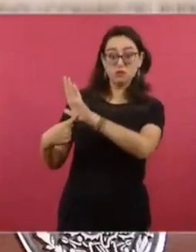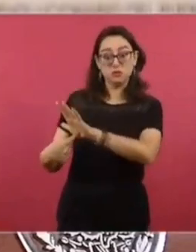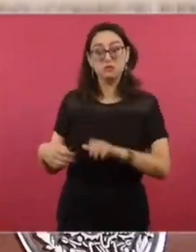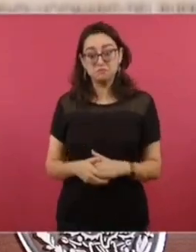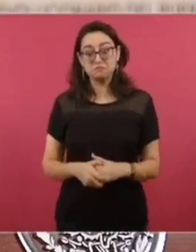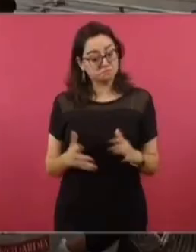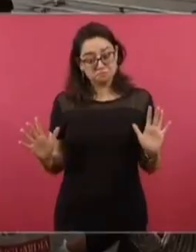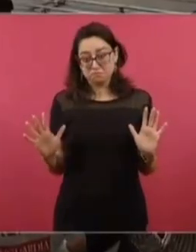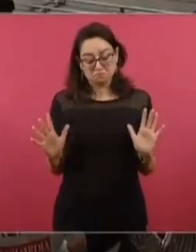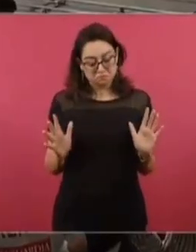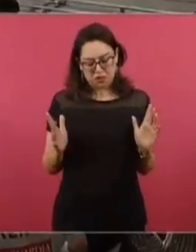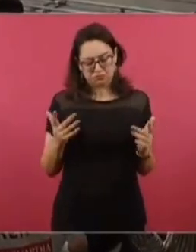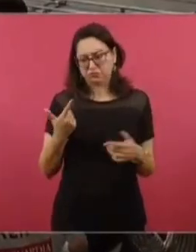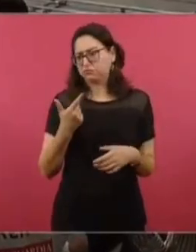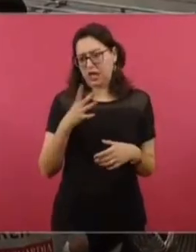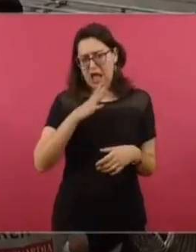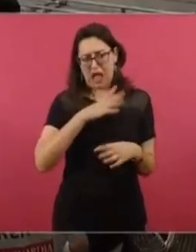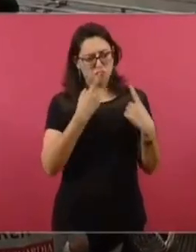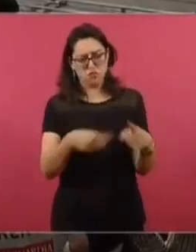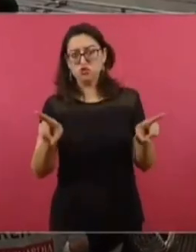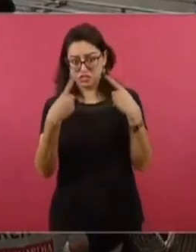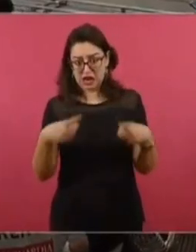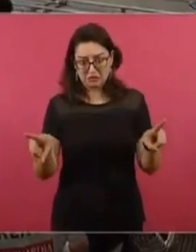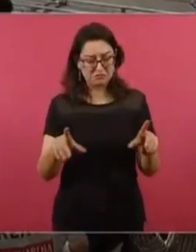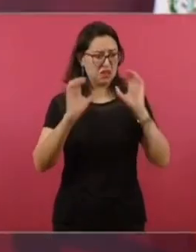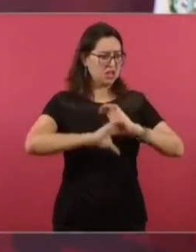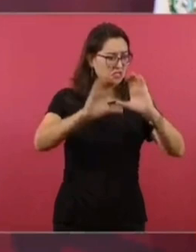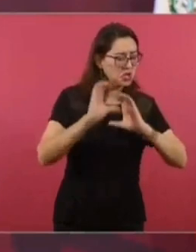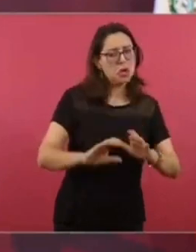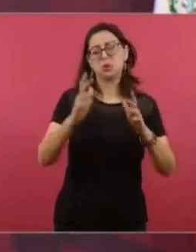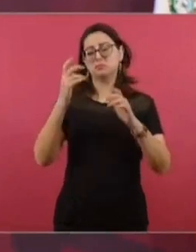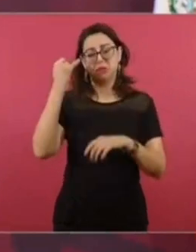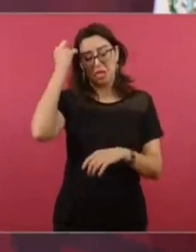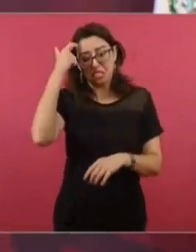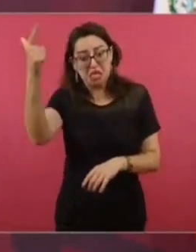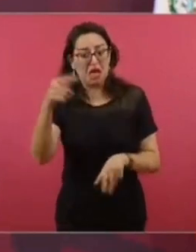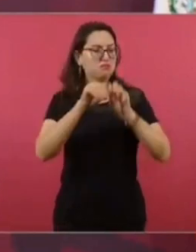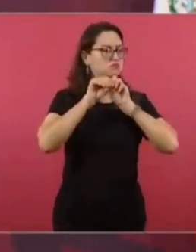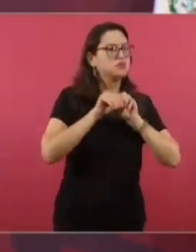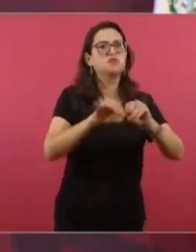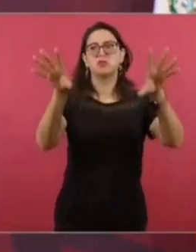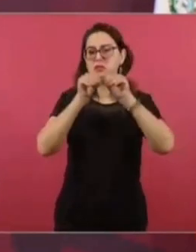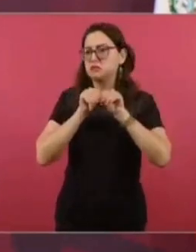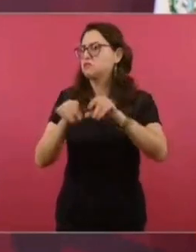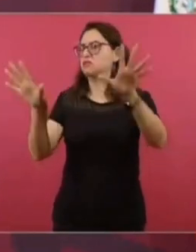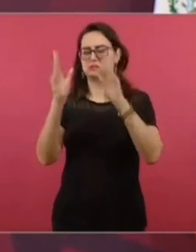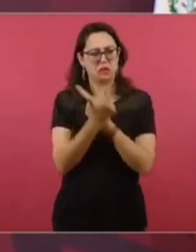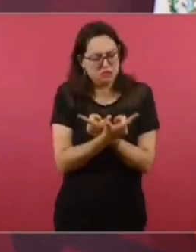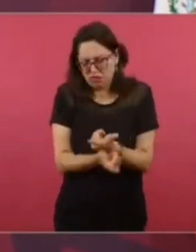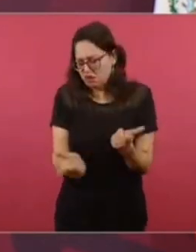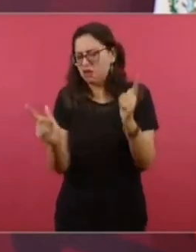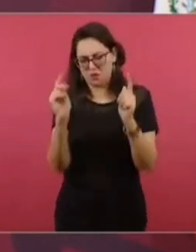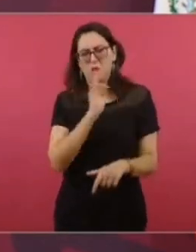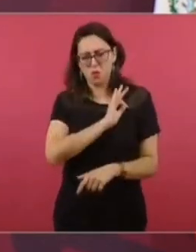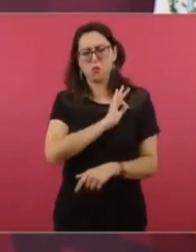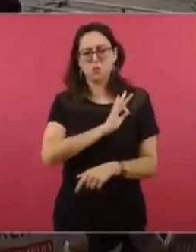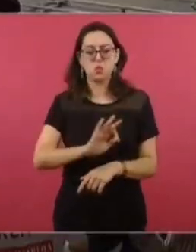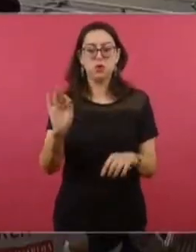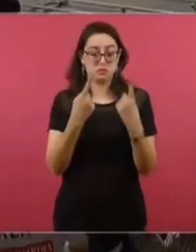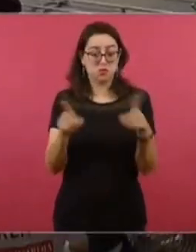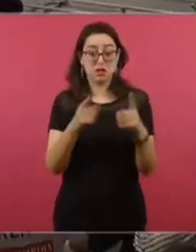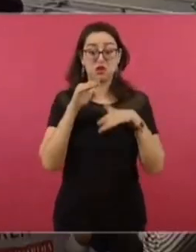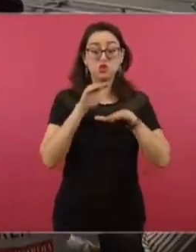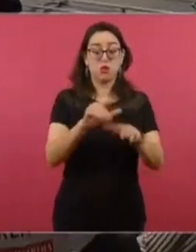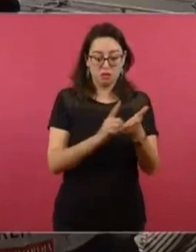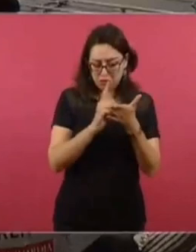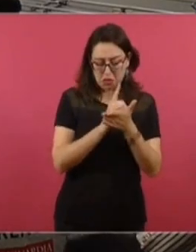Pueden crear cualquier canción y cantarla y difundirla y hacer propaganda de esa música.